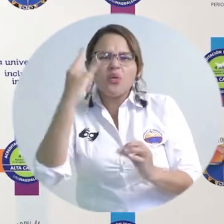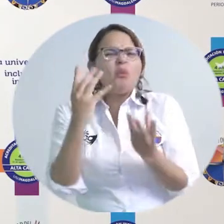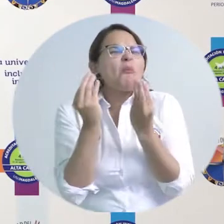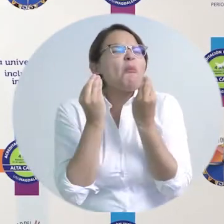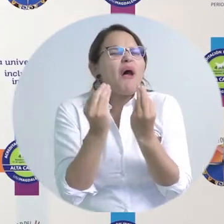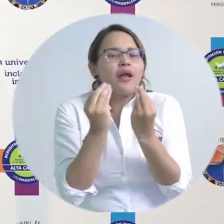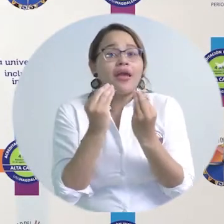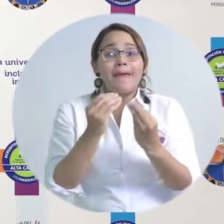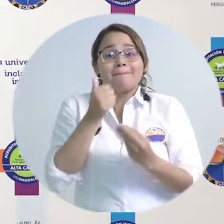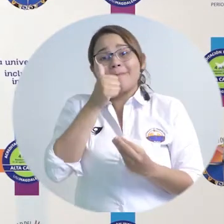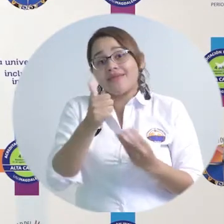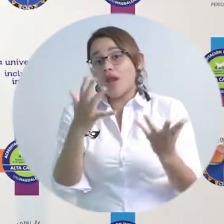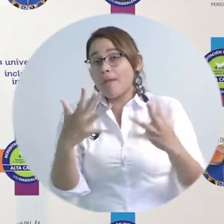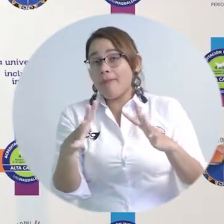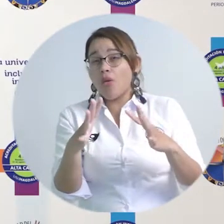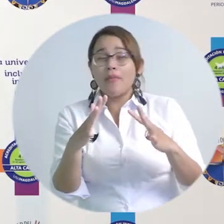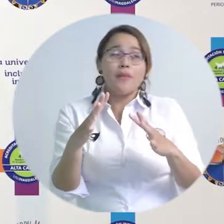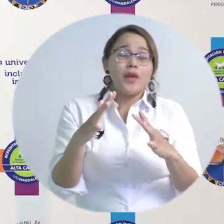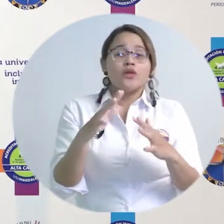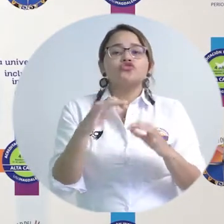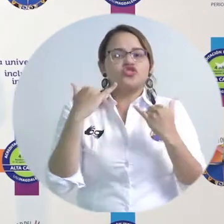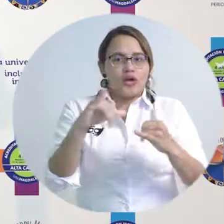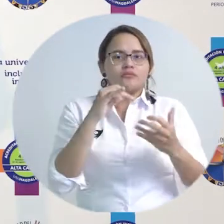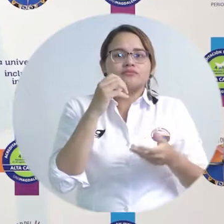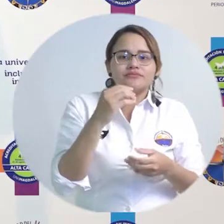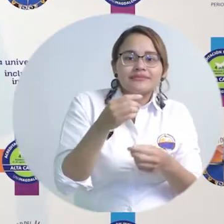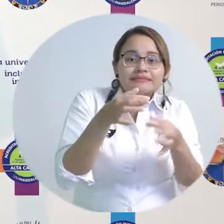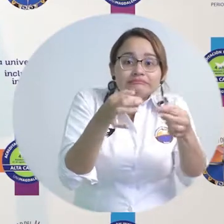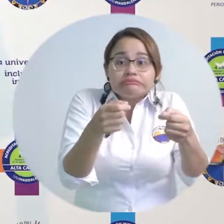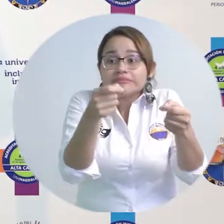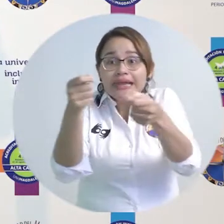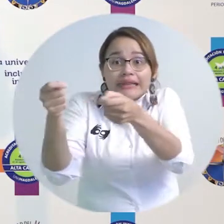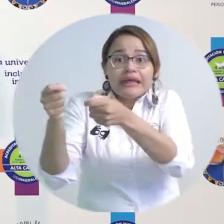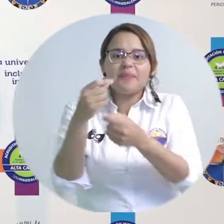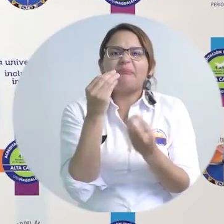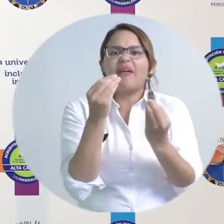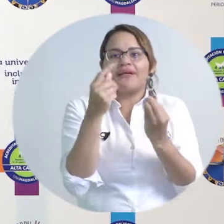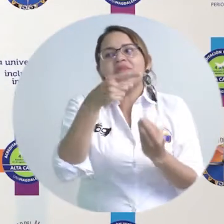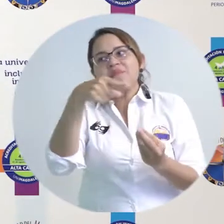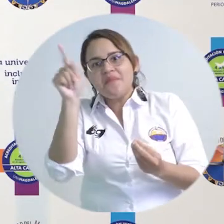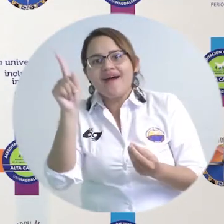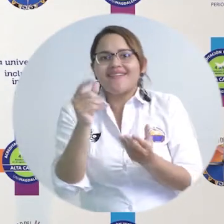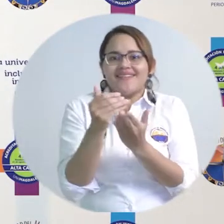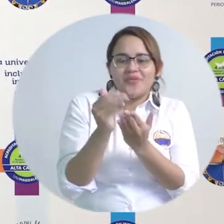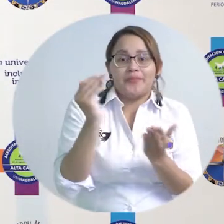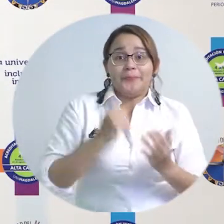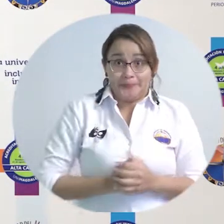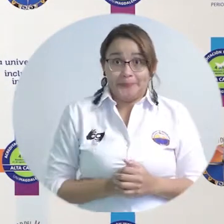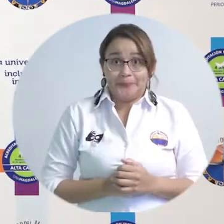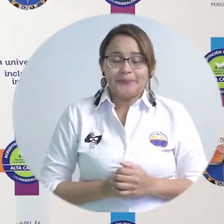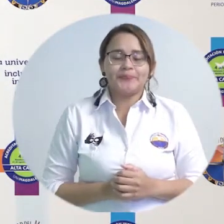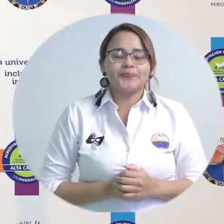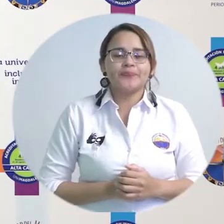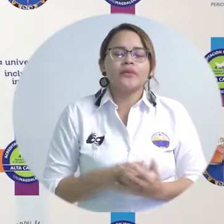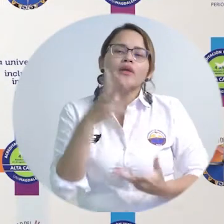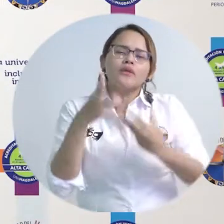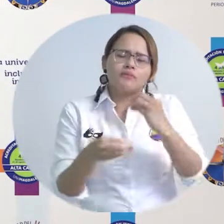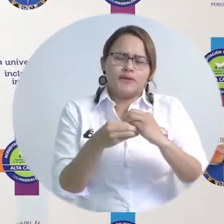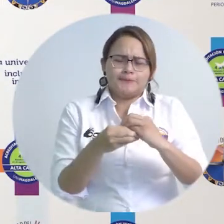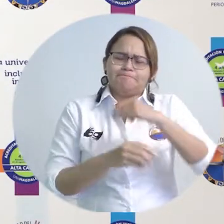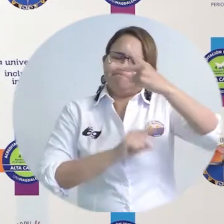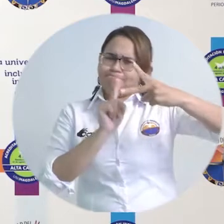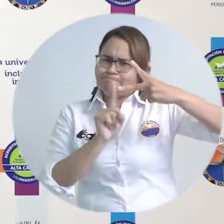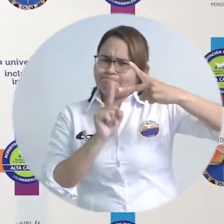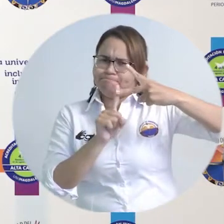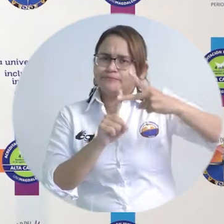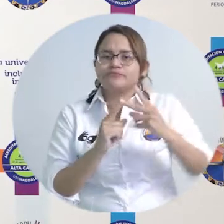empecemos a la distribución de estas ayudas. En segundo término, pues quiero reiterarles la disposición que tiene